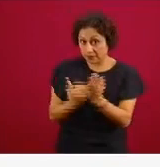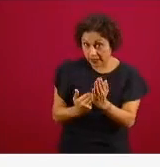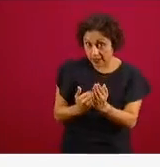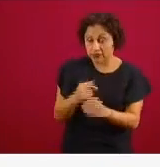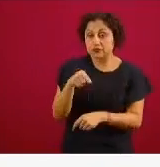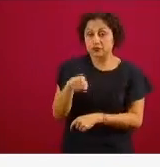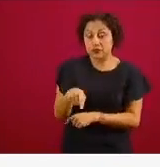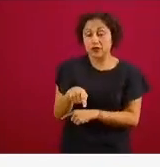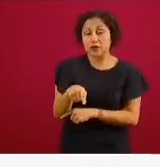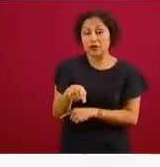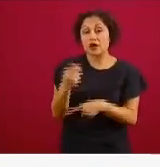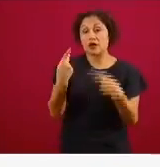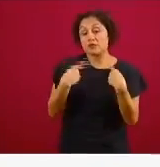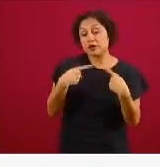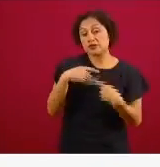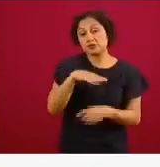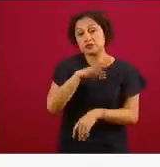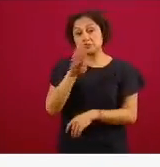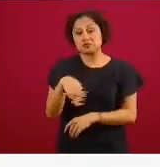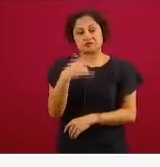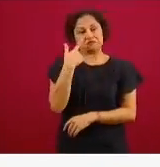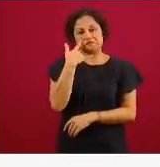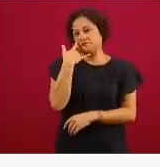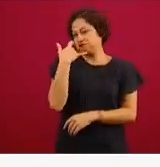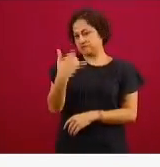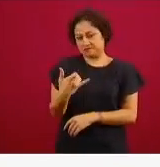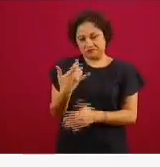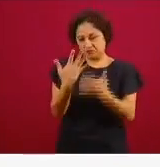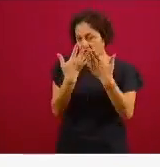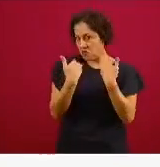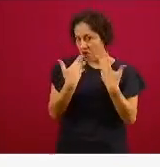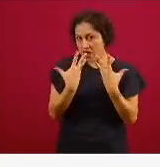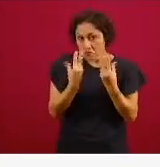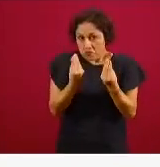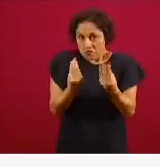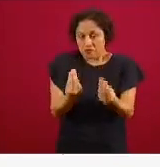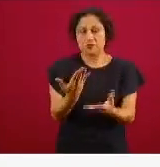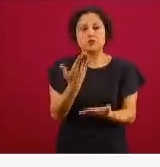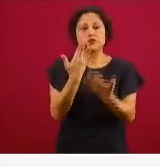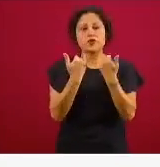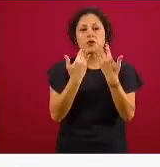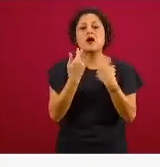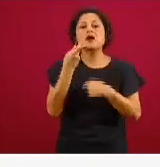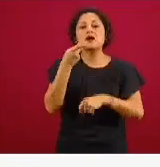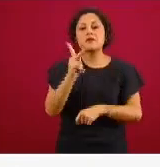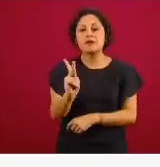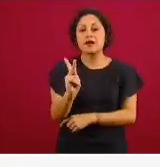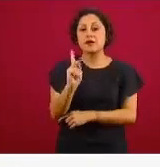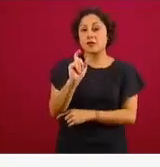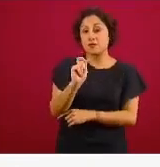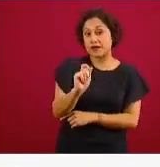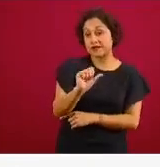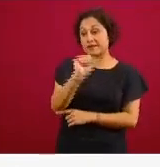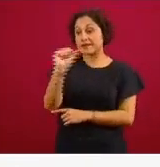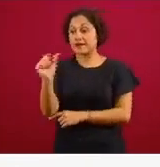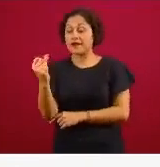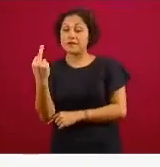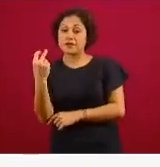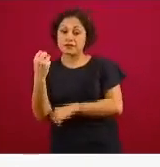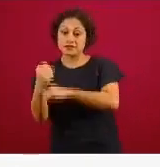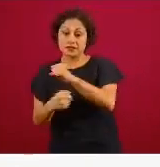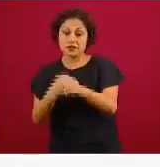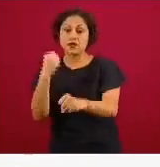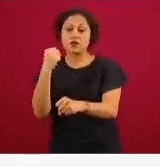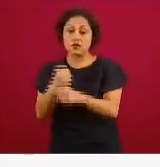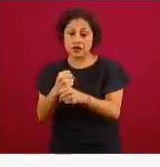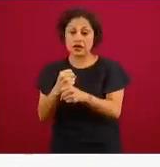raras casos de defunción pero si los tenemos en 20 a 25 años con una tasa de letalidad de 6.3%